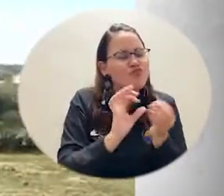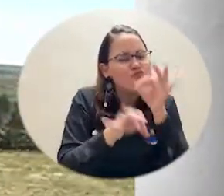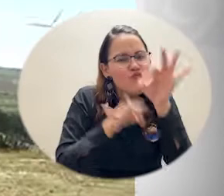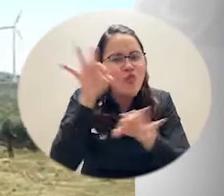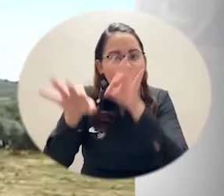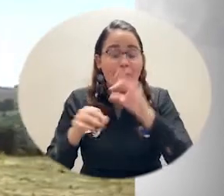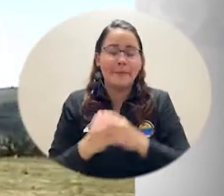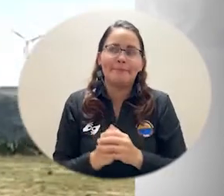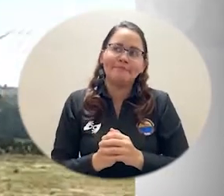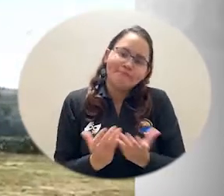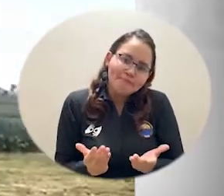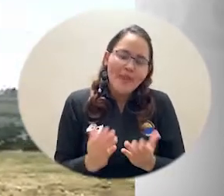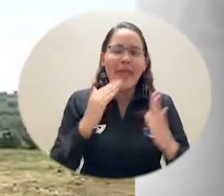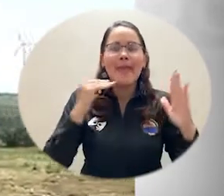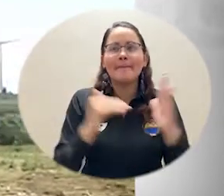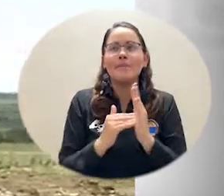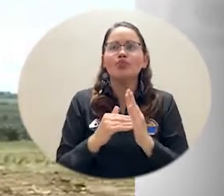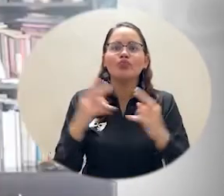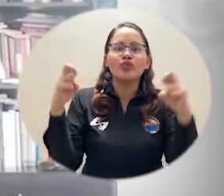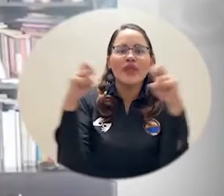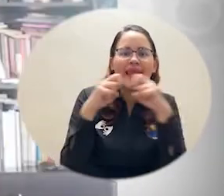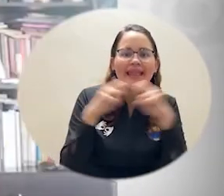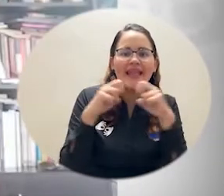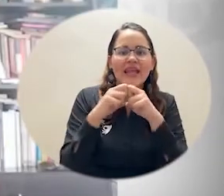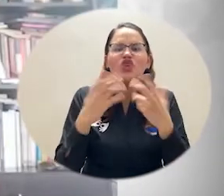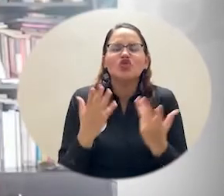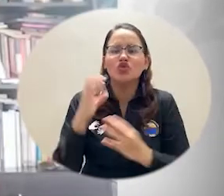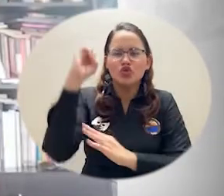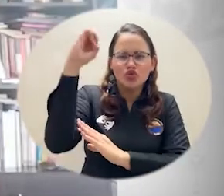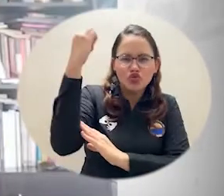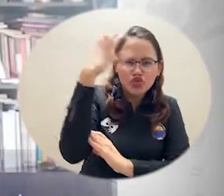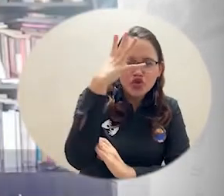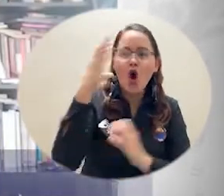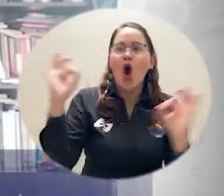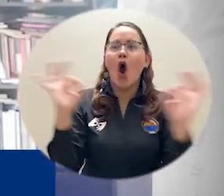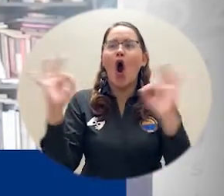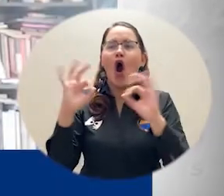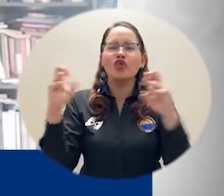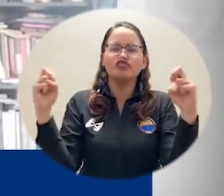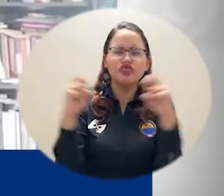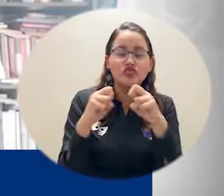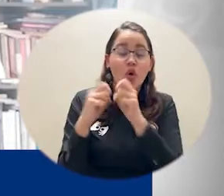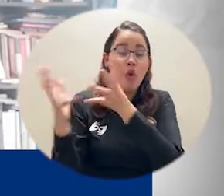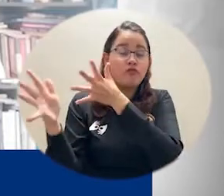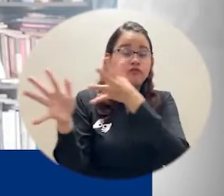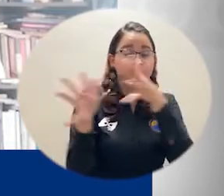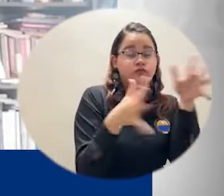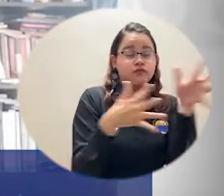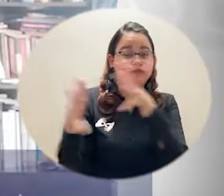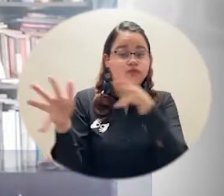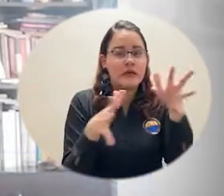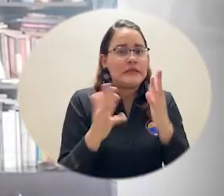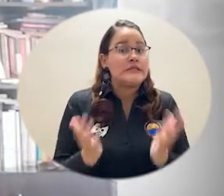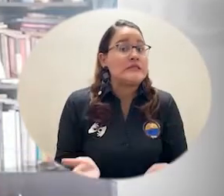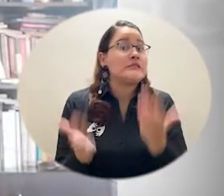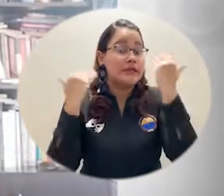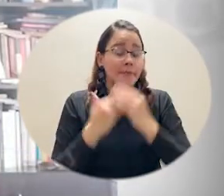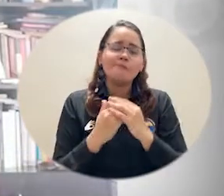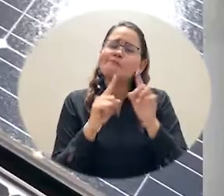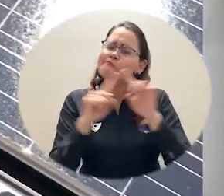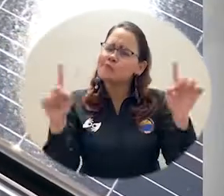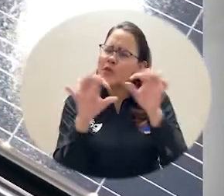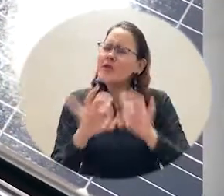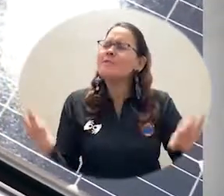Como la eólica, la solar. Un segundo elemento tiene que ver con los lugares que empiezan a ocupar las políticas de Estado al